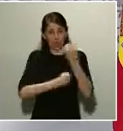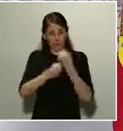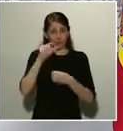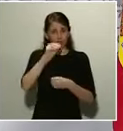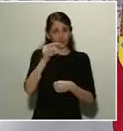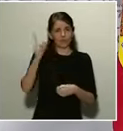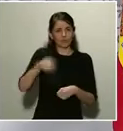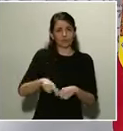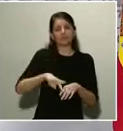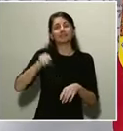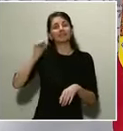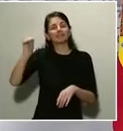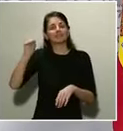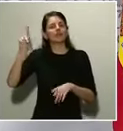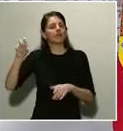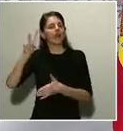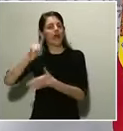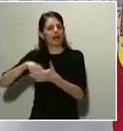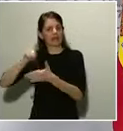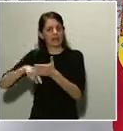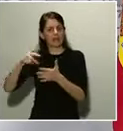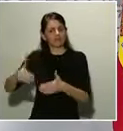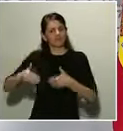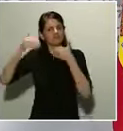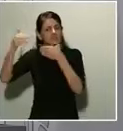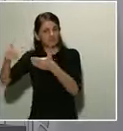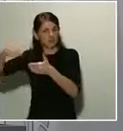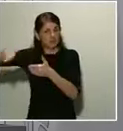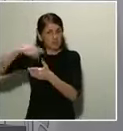alquileres? ¿A qué casos afectaría? ¿Tiene previsto aprobarlo mañana?